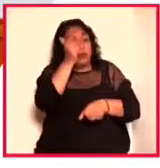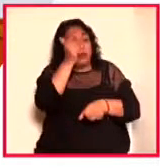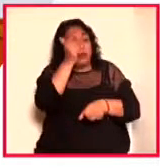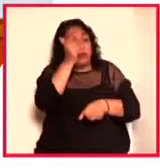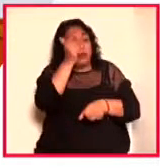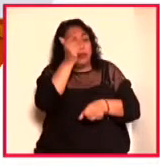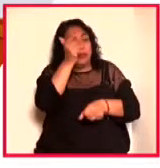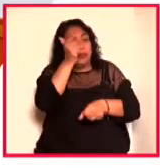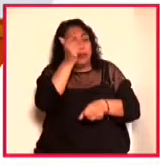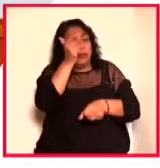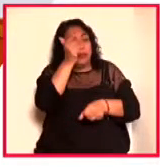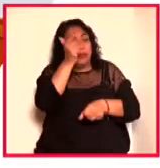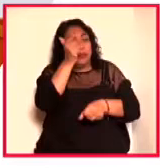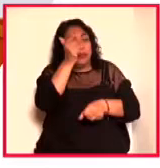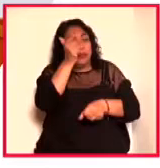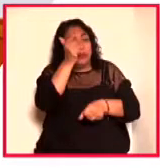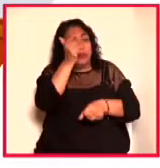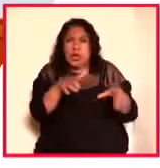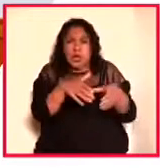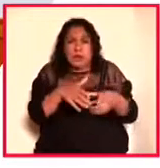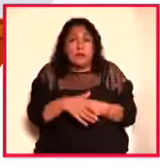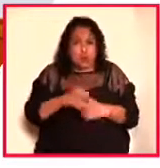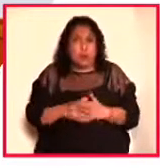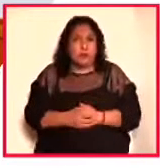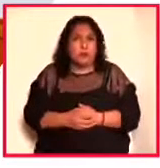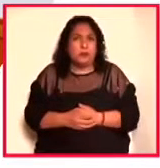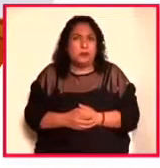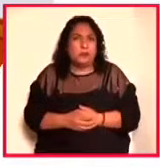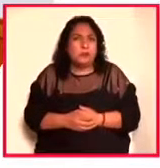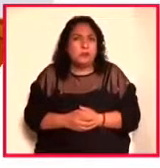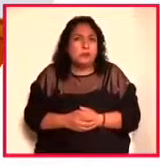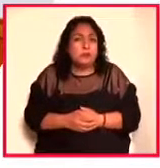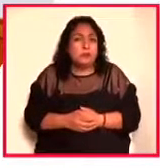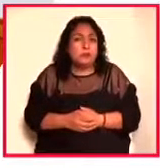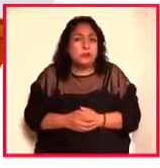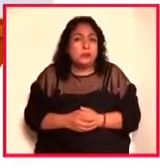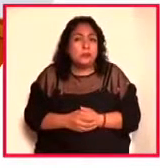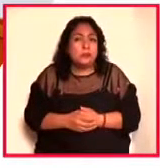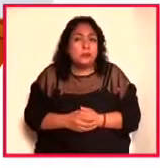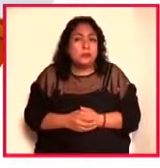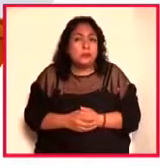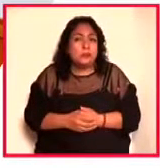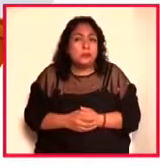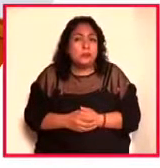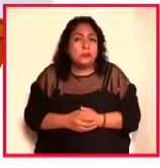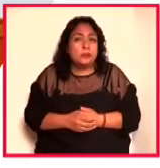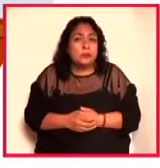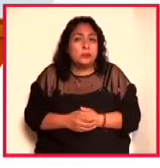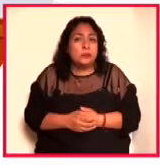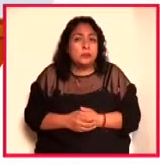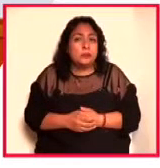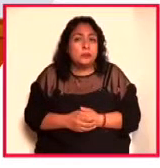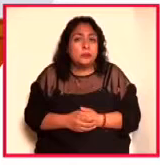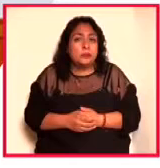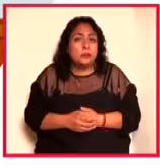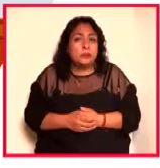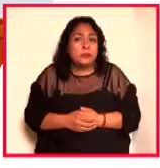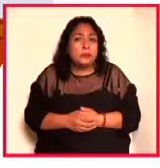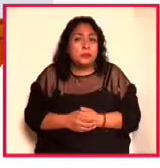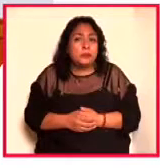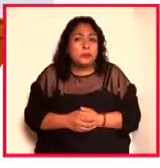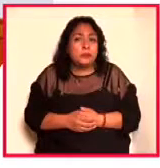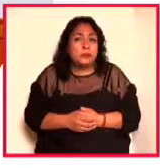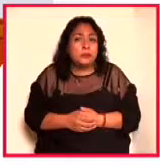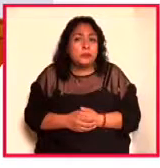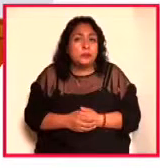finales del siglo XVIII en Europa, sobre todo, para acotar estados absolutistas. En México, a mediados del siglo